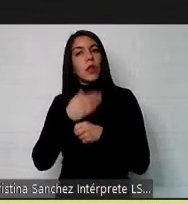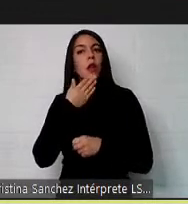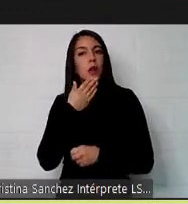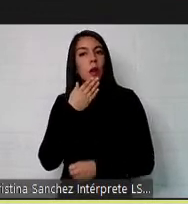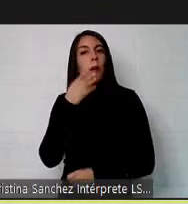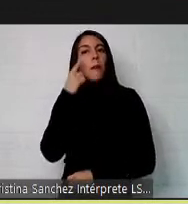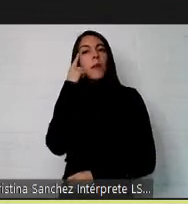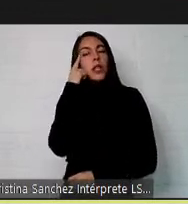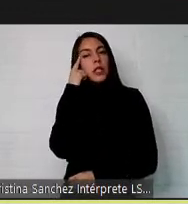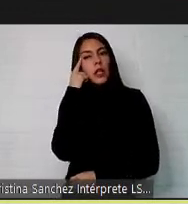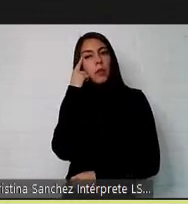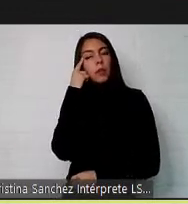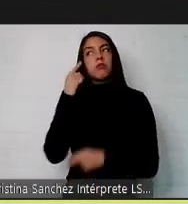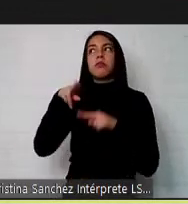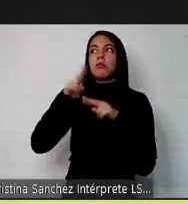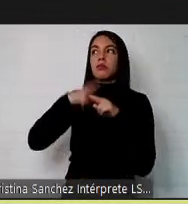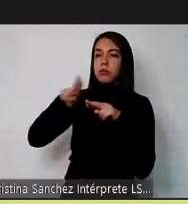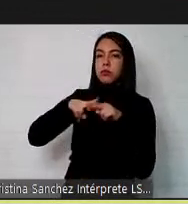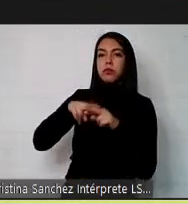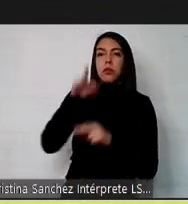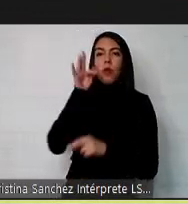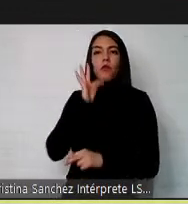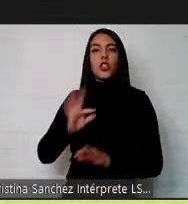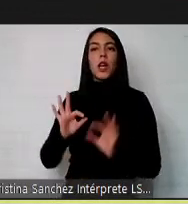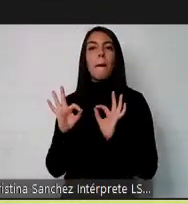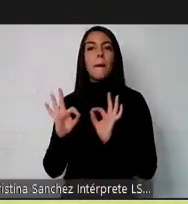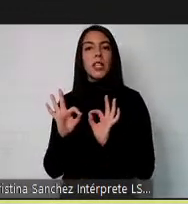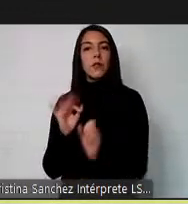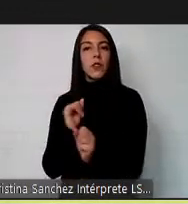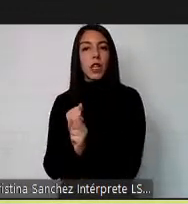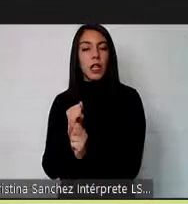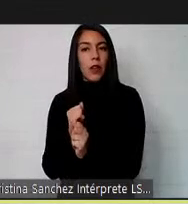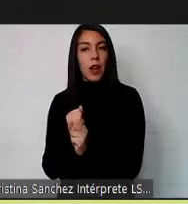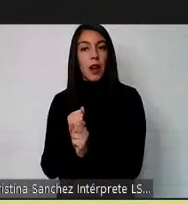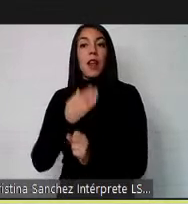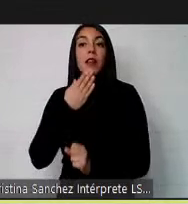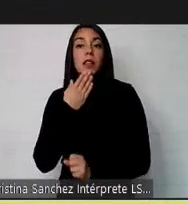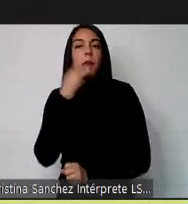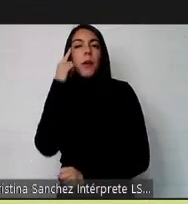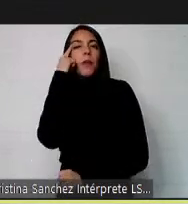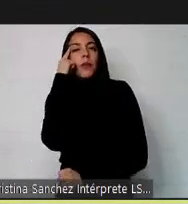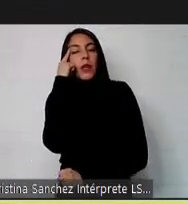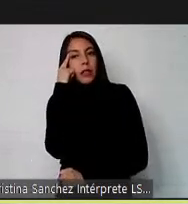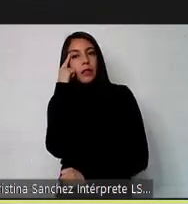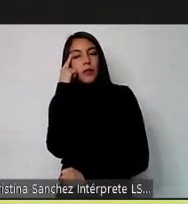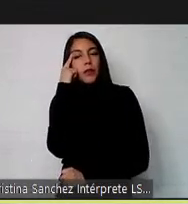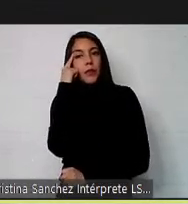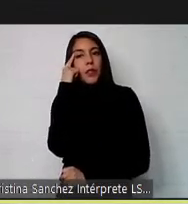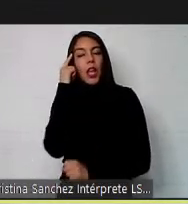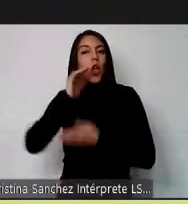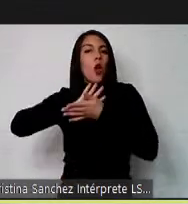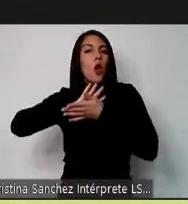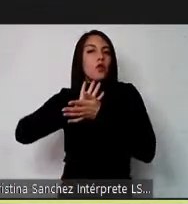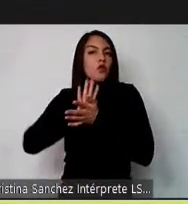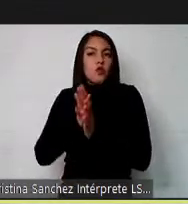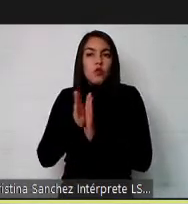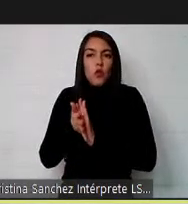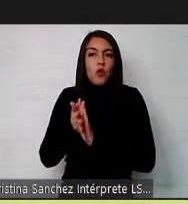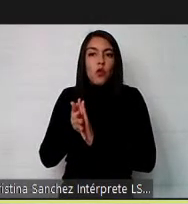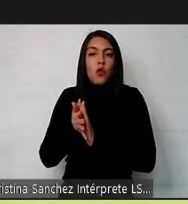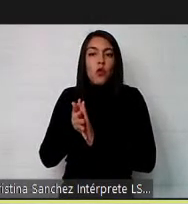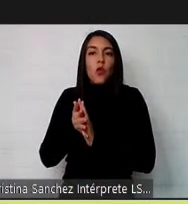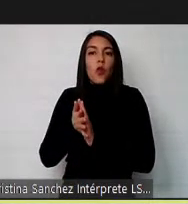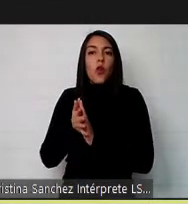el hacer en la función específica de trabajar sino que pensamos en todo lo que implica el trabajar